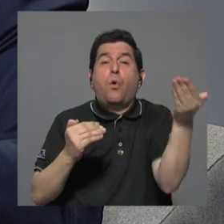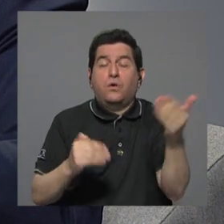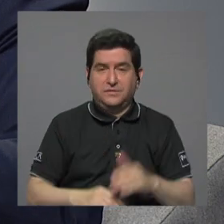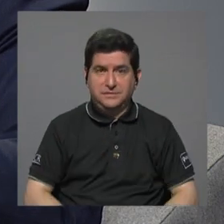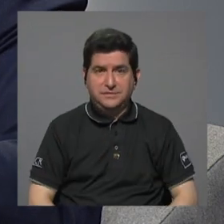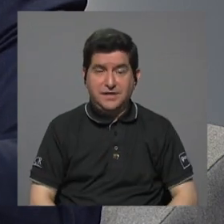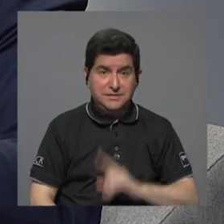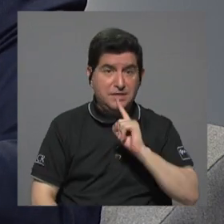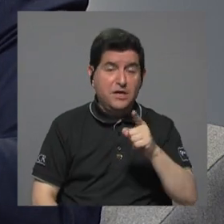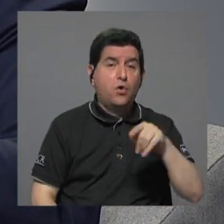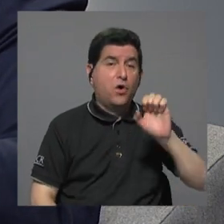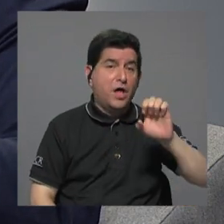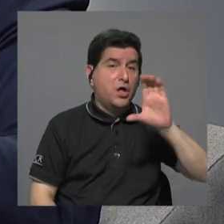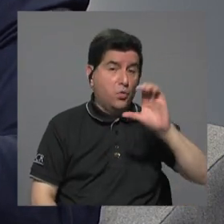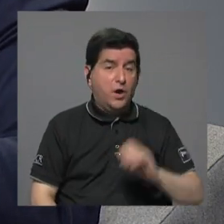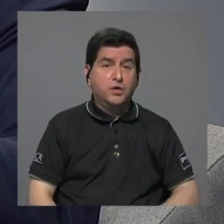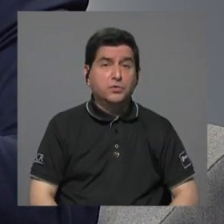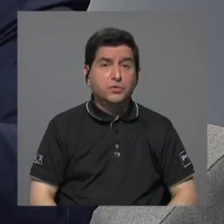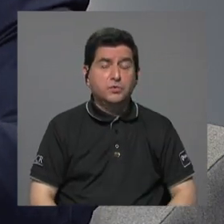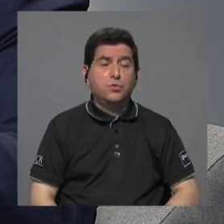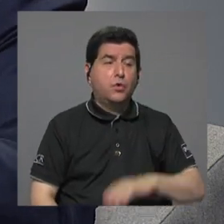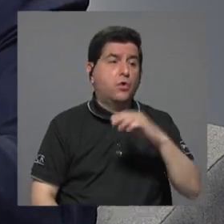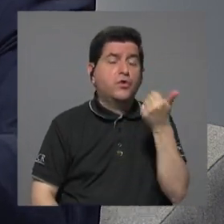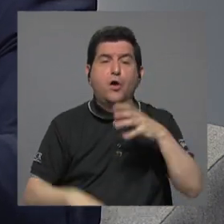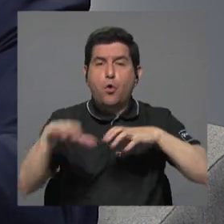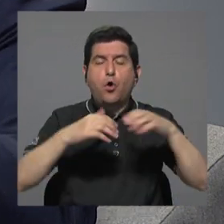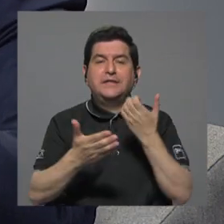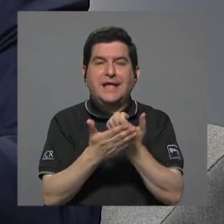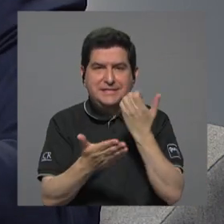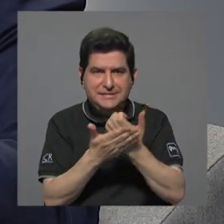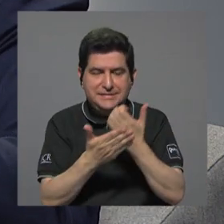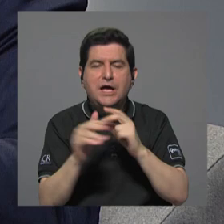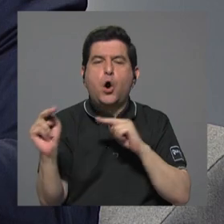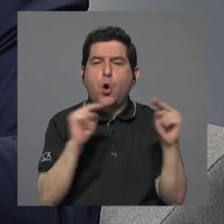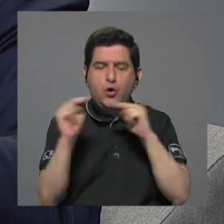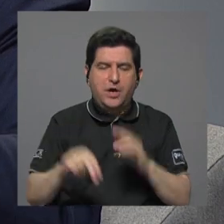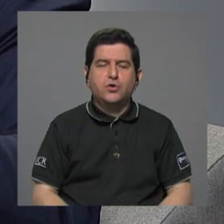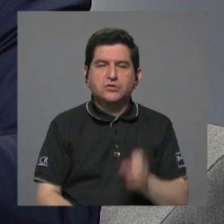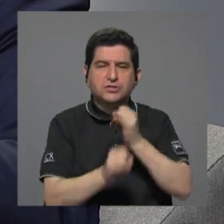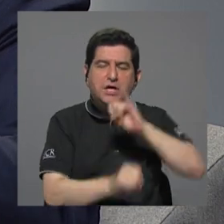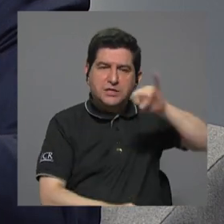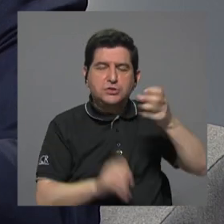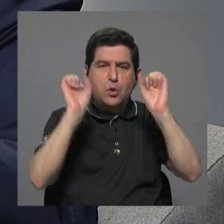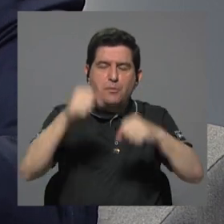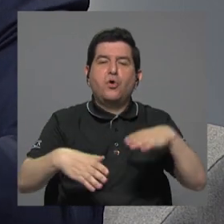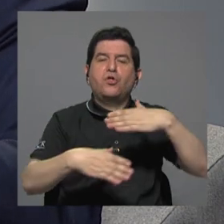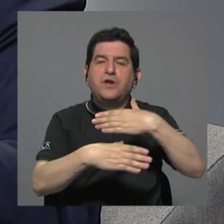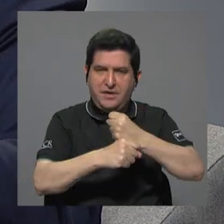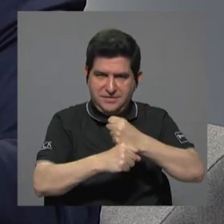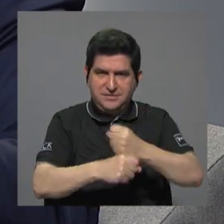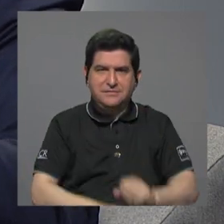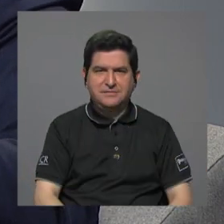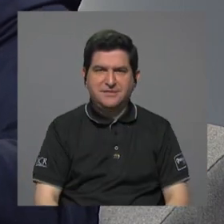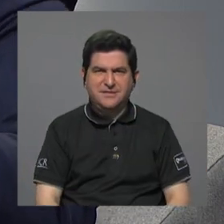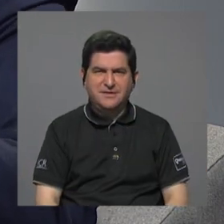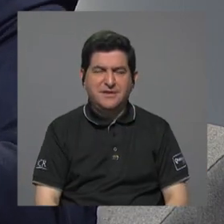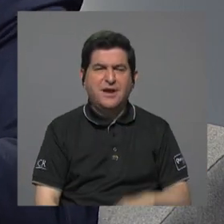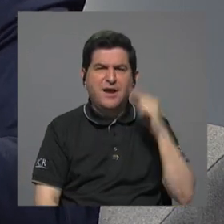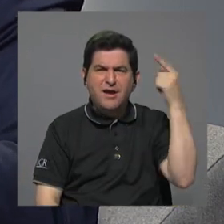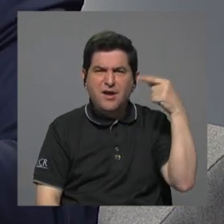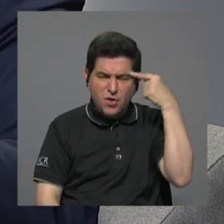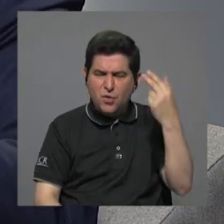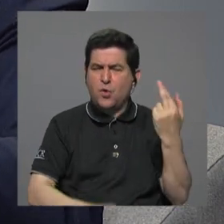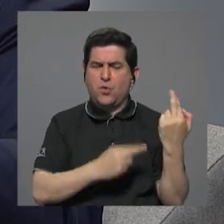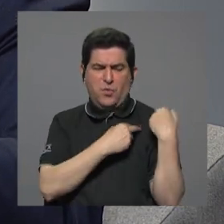dicho don Eduardo Kruschen sobre otras actividades económicas o negocios que JAPDEVA podría embarcarse a hacer y yo creo que lo que tendría que hacer un gobierno